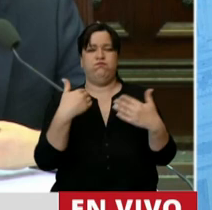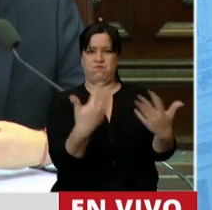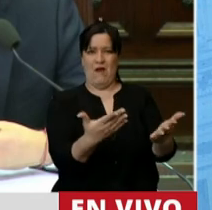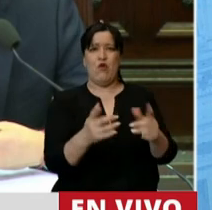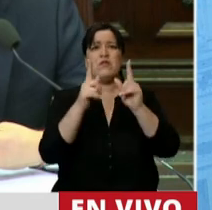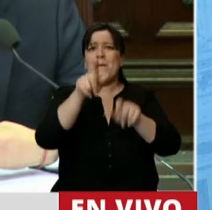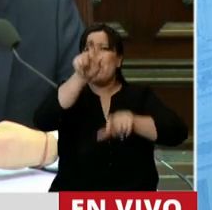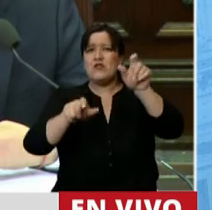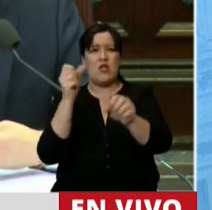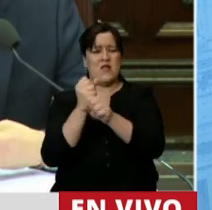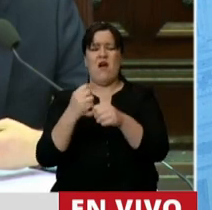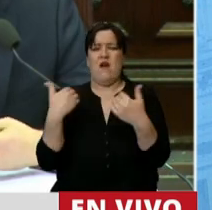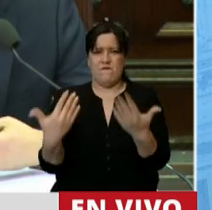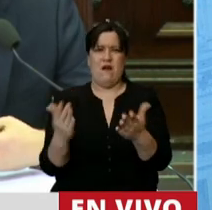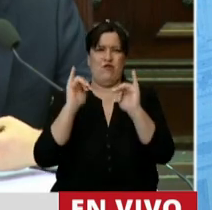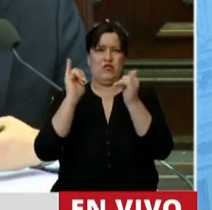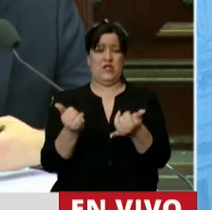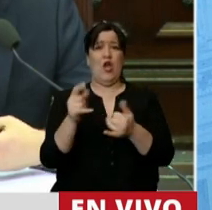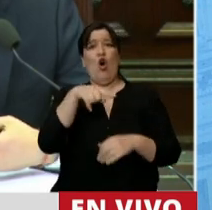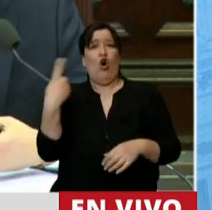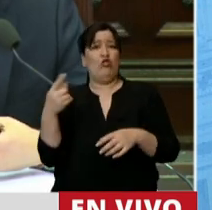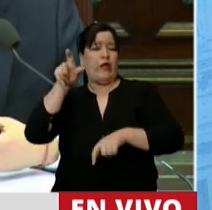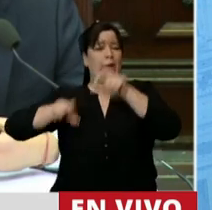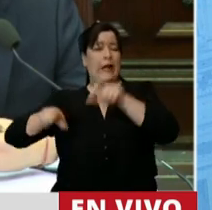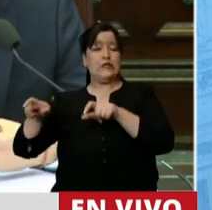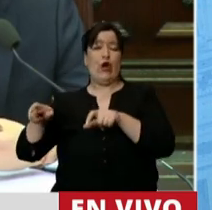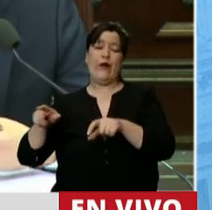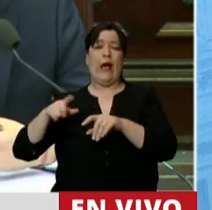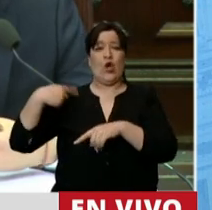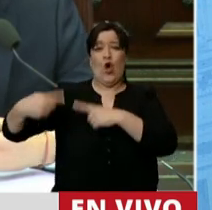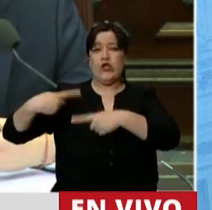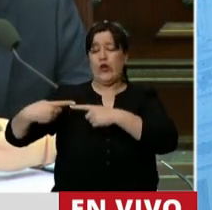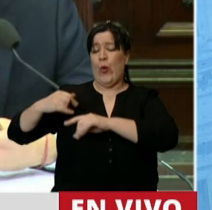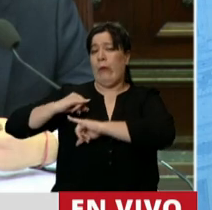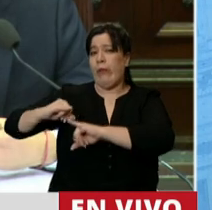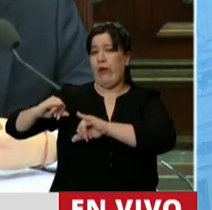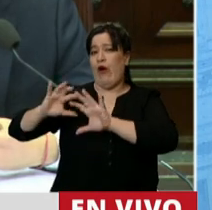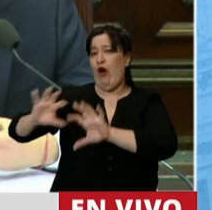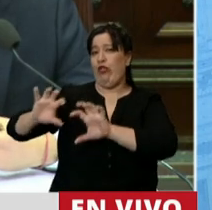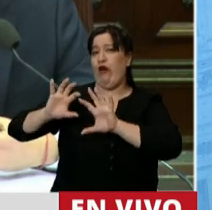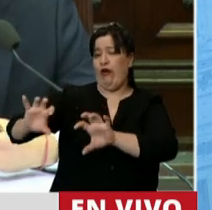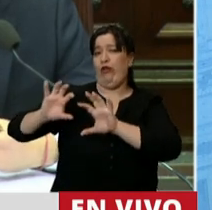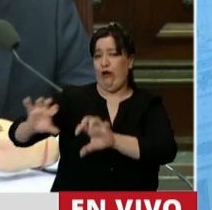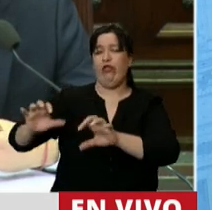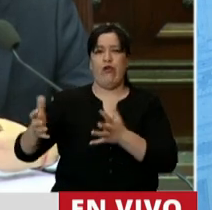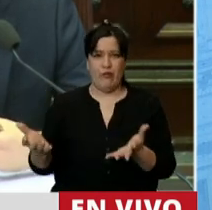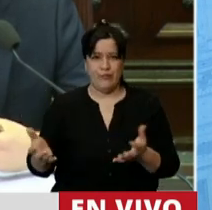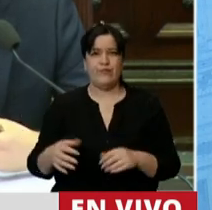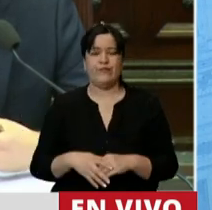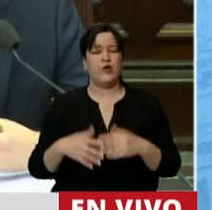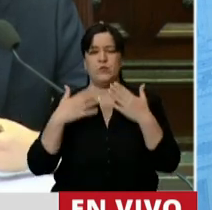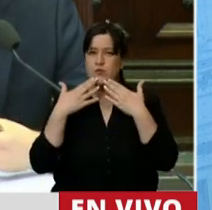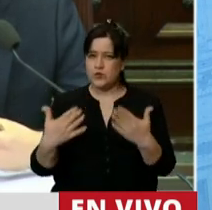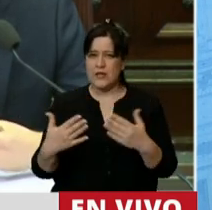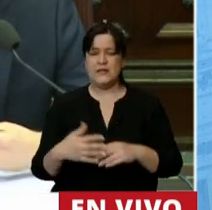trabajadores. Otros van a seguir intentando fomentar el odio para volver a dividir la patria. Muchas